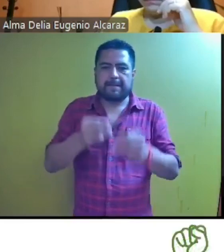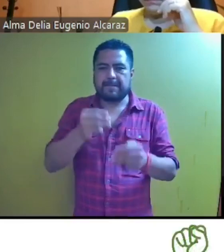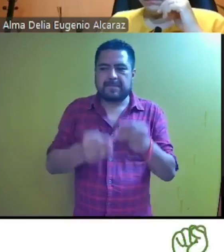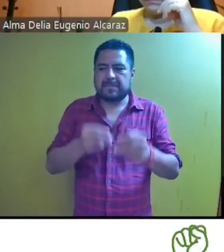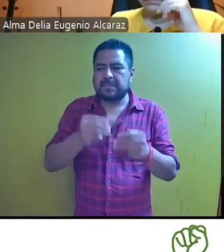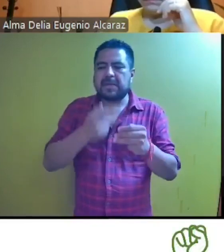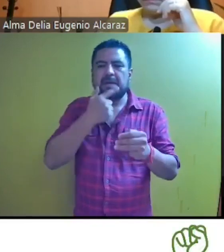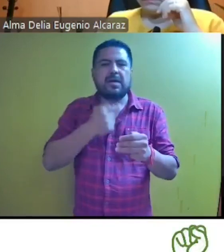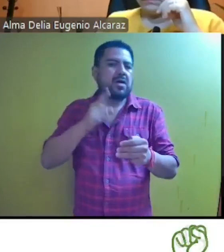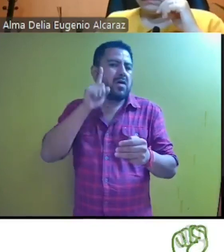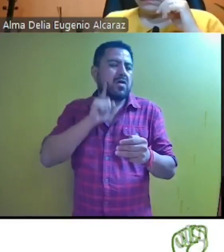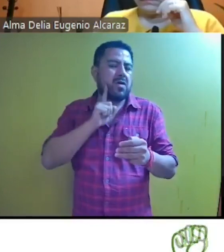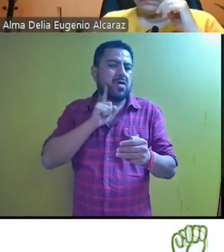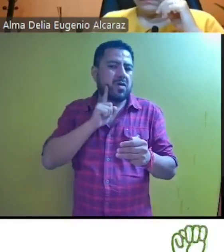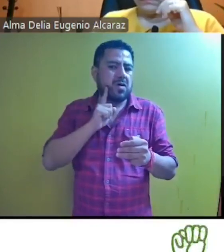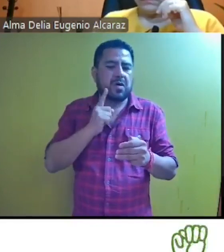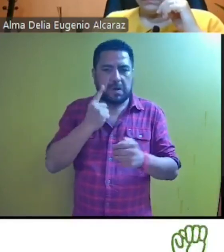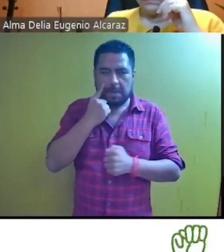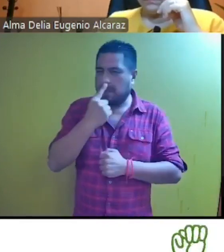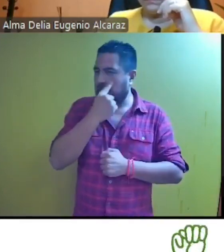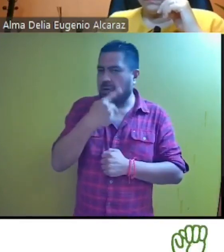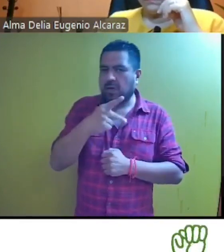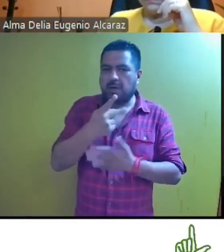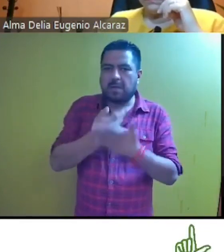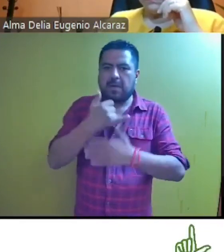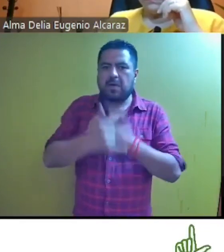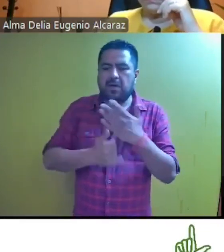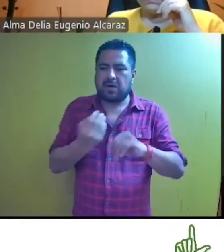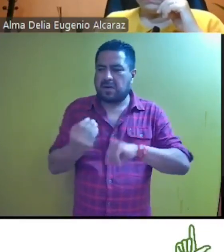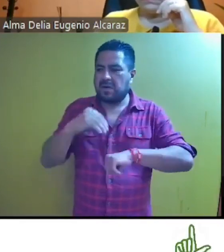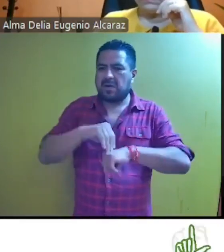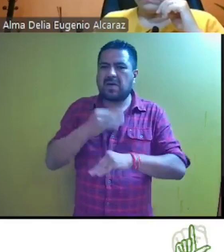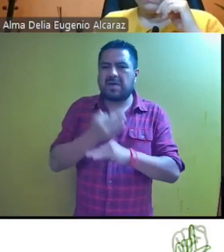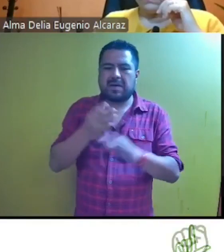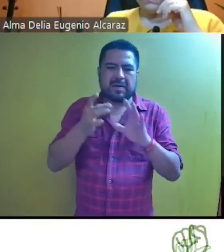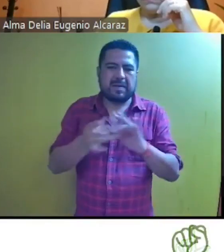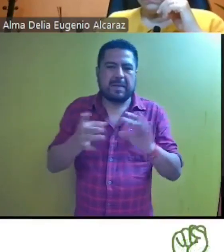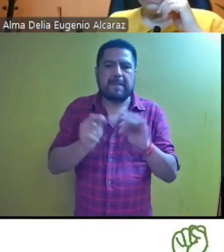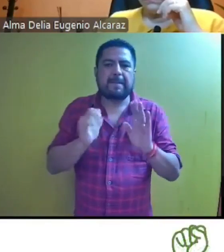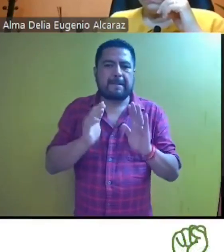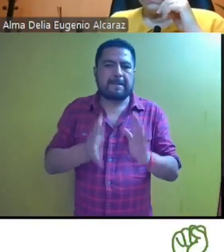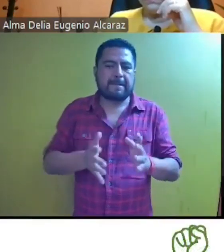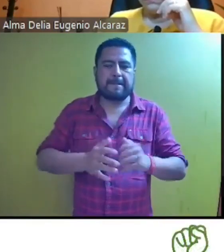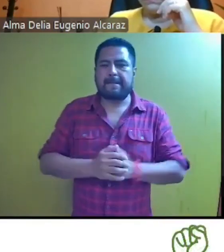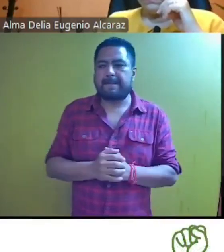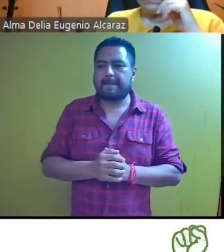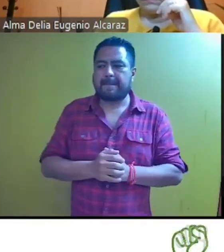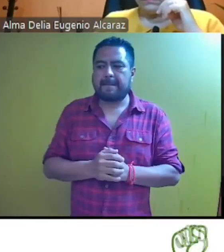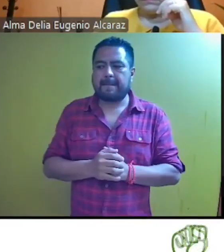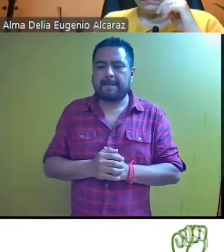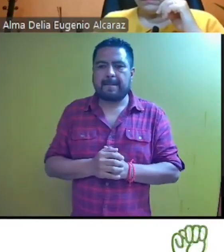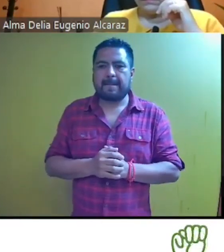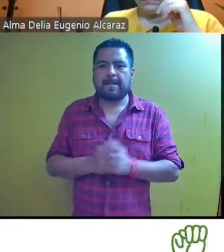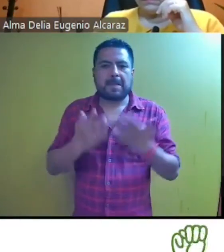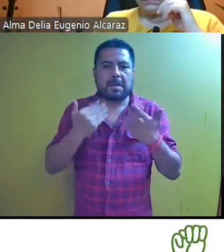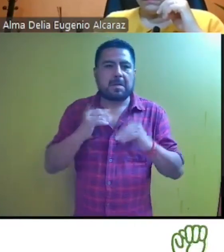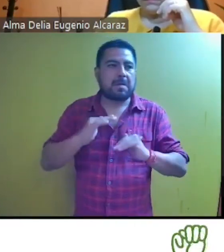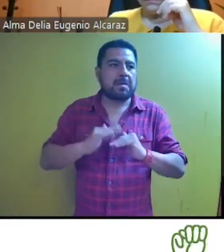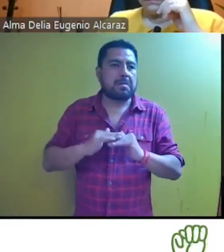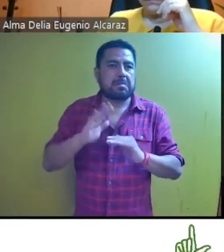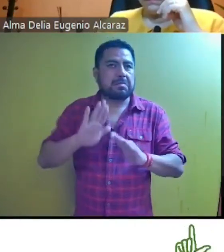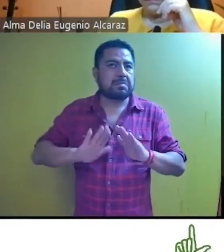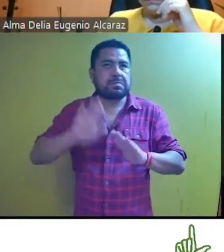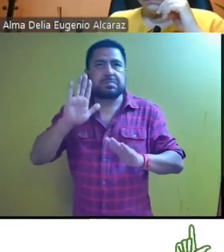Magistrado, magistrado, estando en consideración el proyecto de acuerdo plenario del que se ha dado cuenta. No habiendo